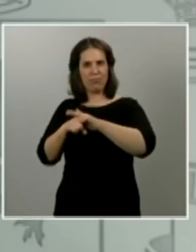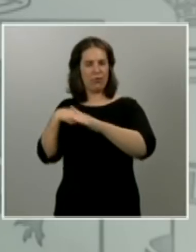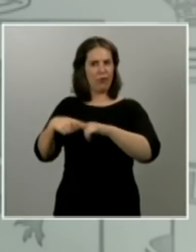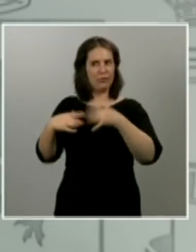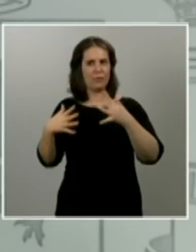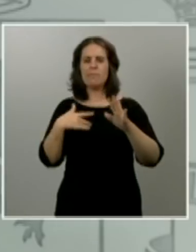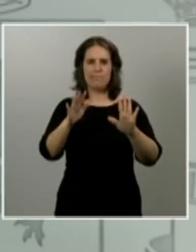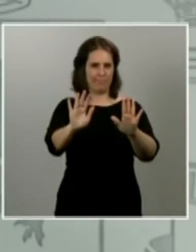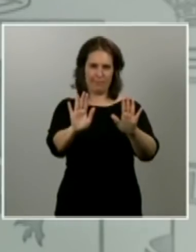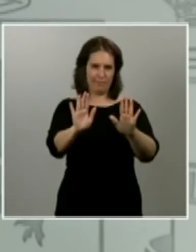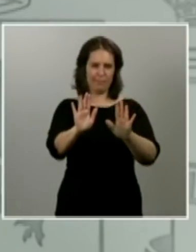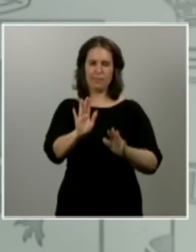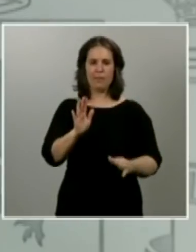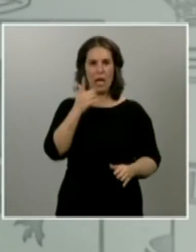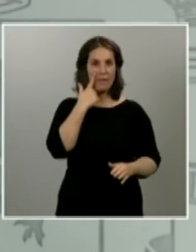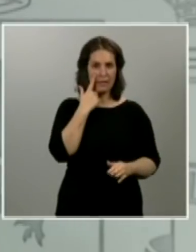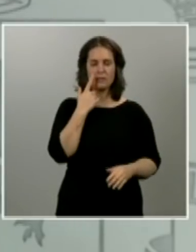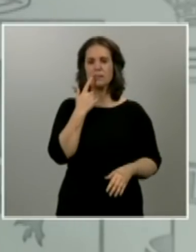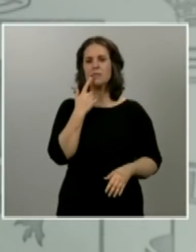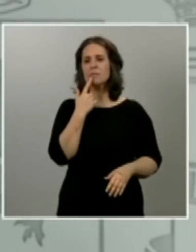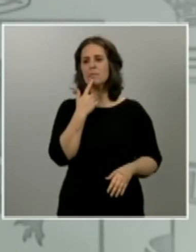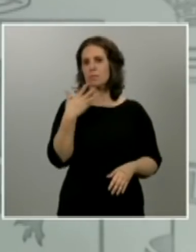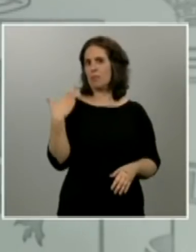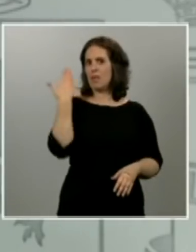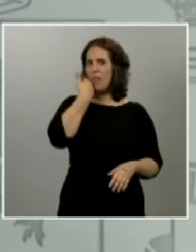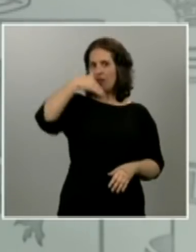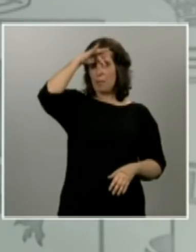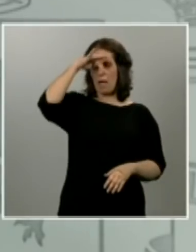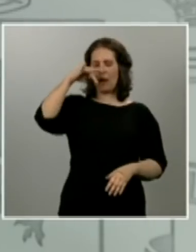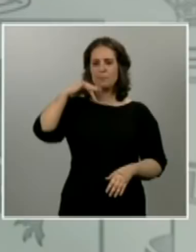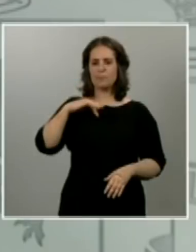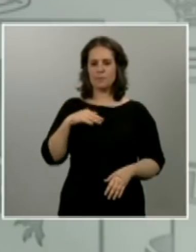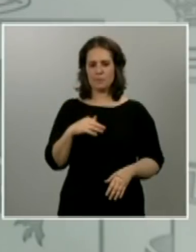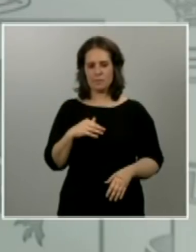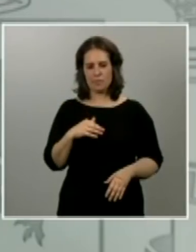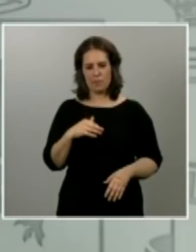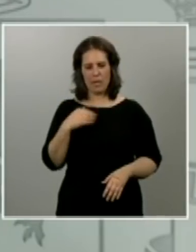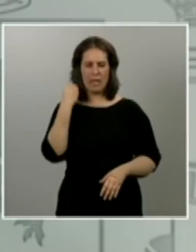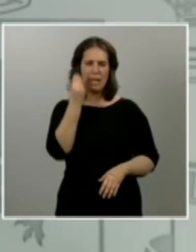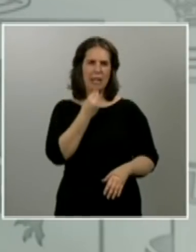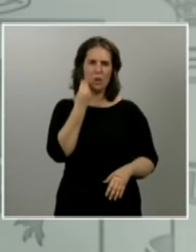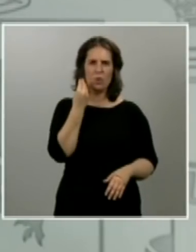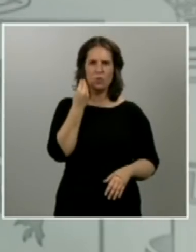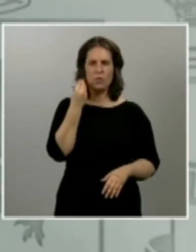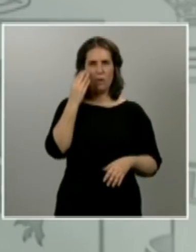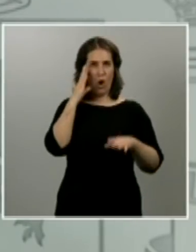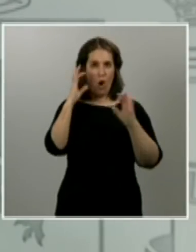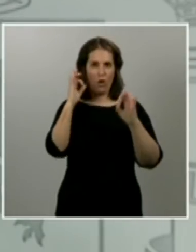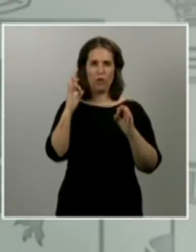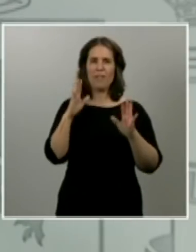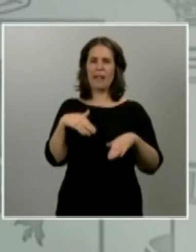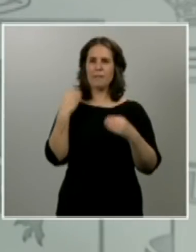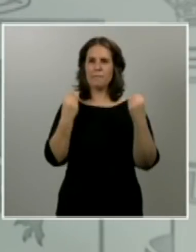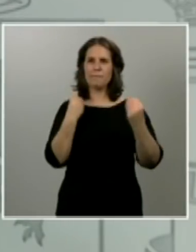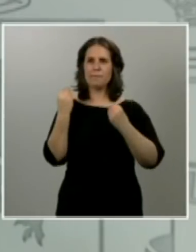fin de semana se nos planteó y creo que además de una manera muy razonable el que necesitábamos dar un